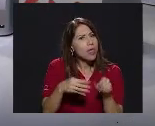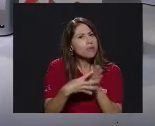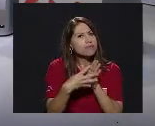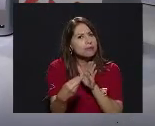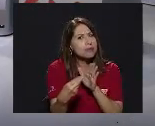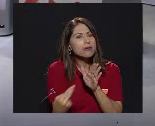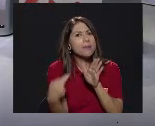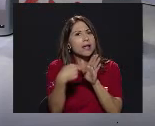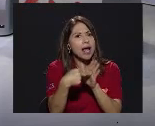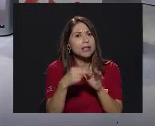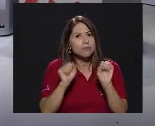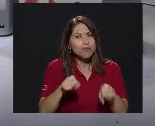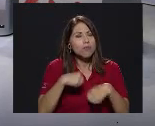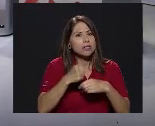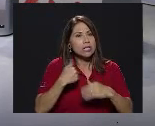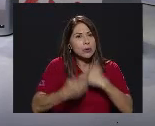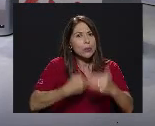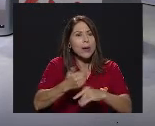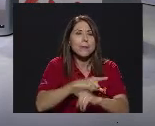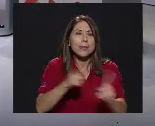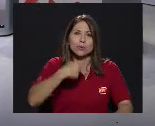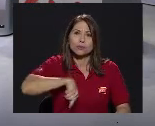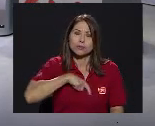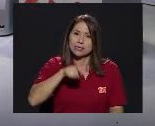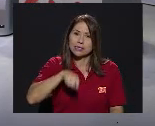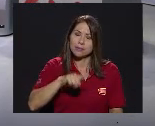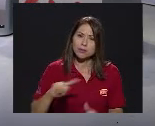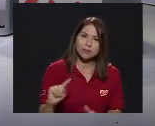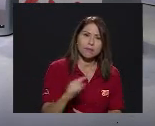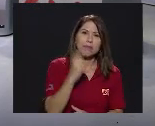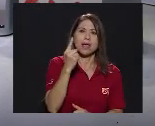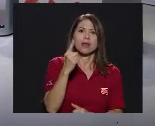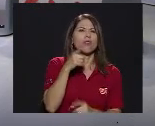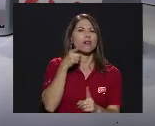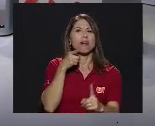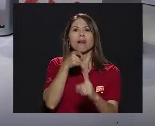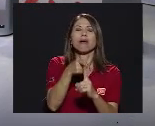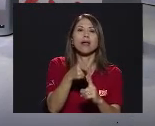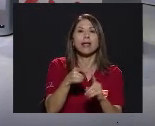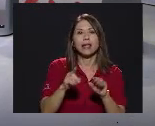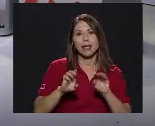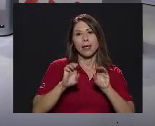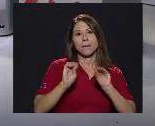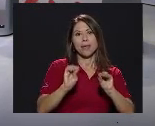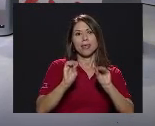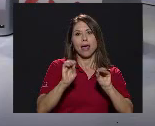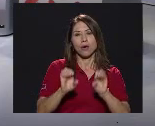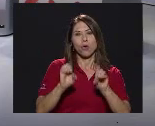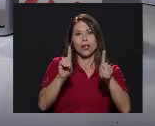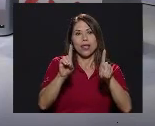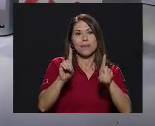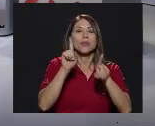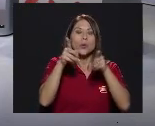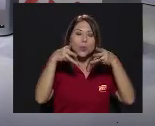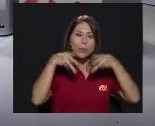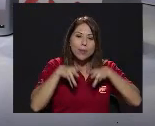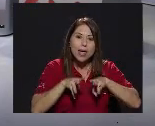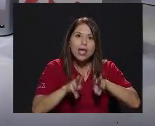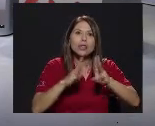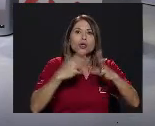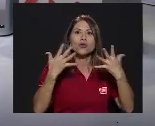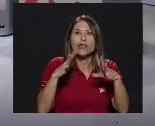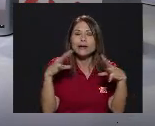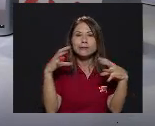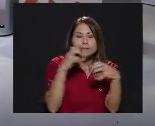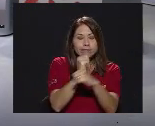seguir haciendo Pero sí necesitamos Tener primero Y ese es el objetivo De nosotros La pedagogía Tener el método Sistematizado Para que